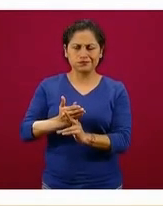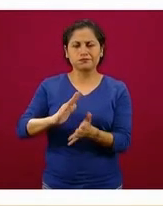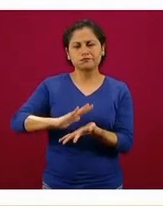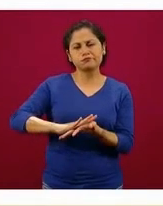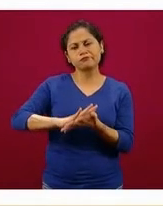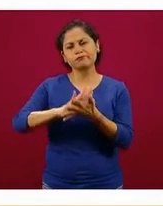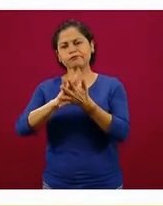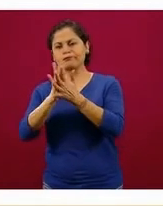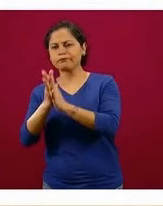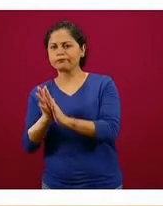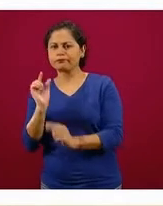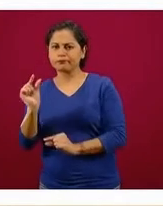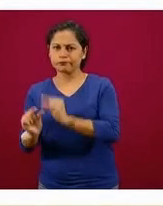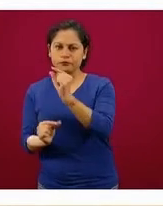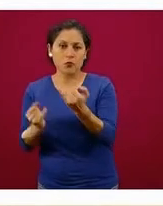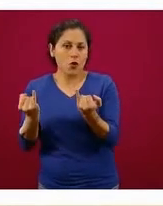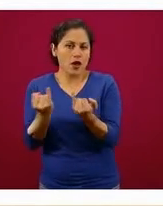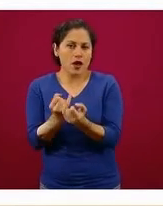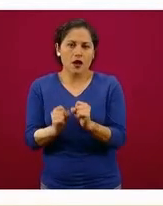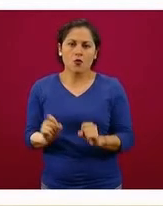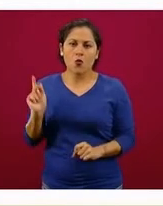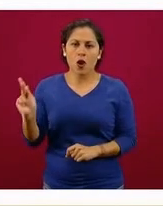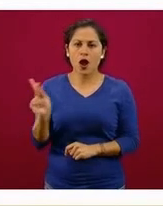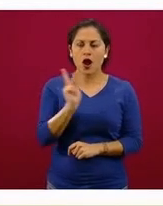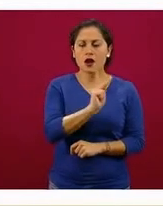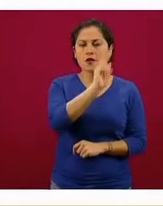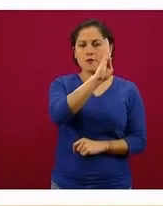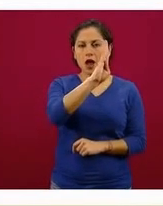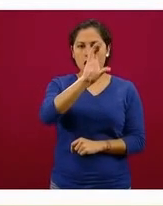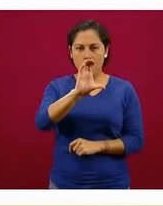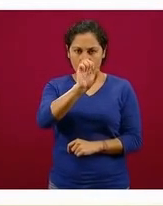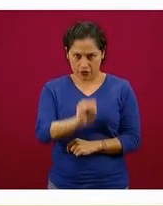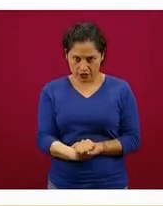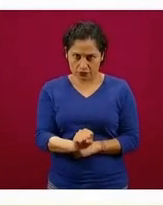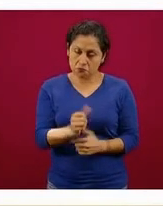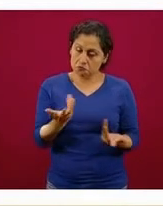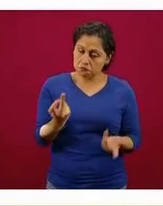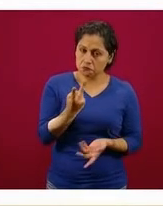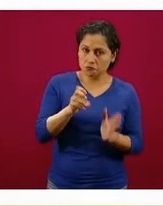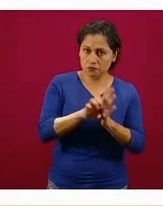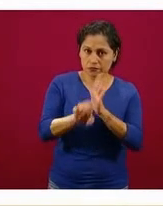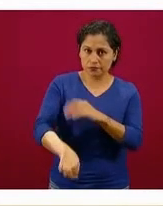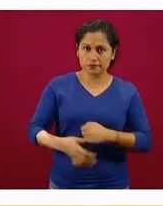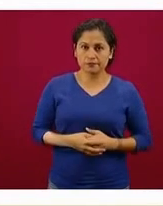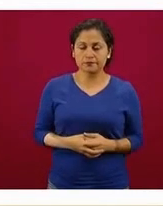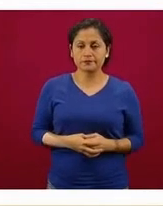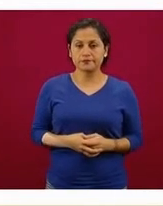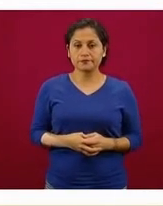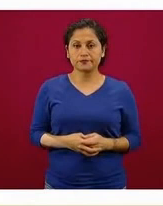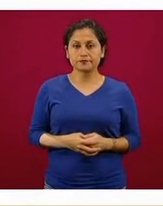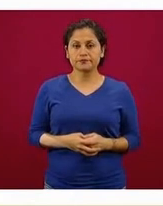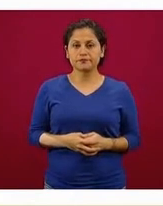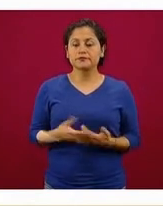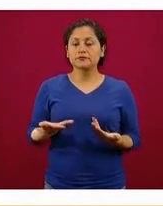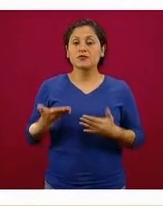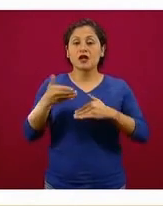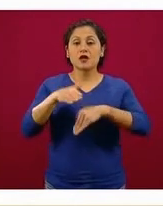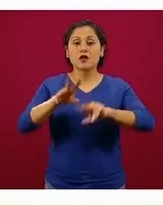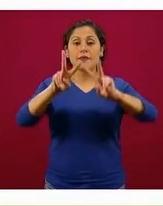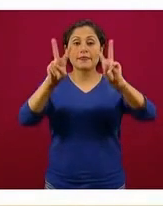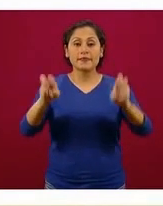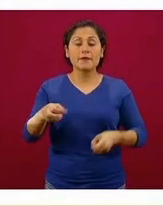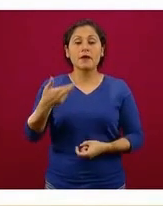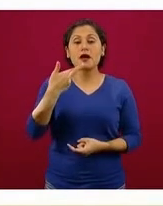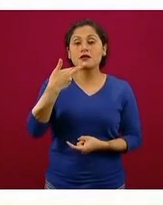Lo mismo pasó en Baja California Sur, por mencionar estos dos ejemplos. El tema de restaurantes, cafeterías,